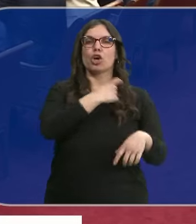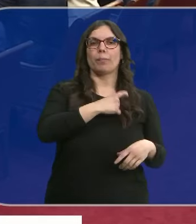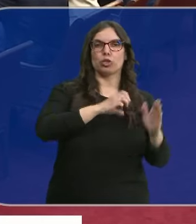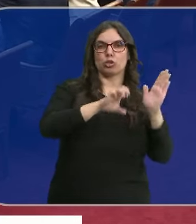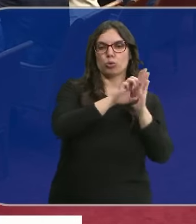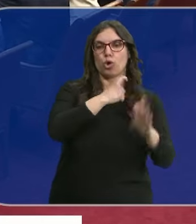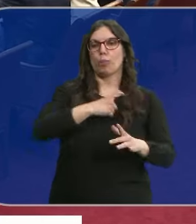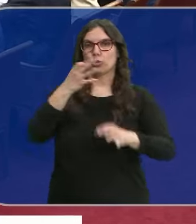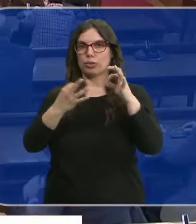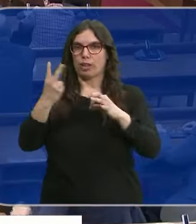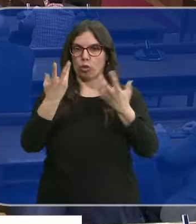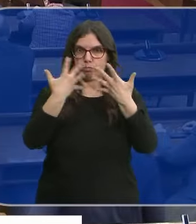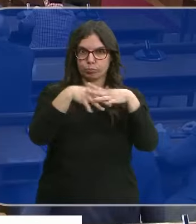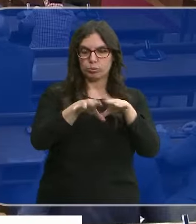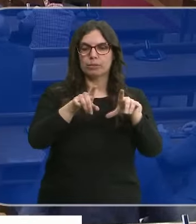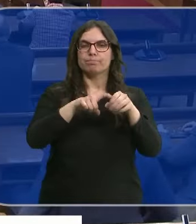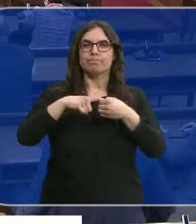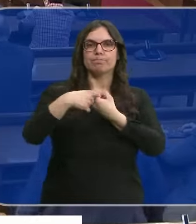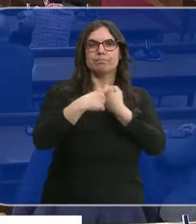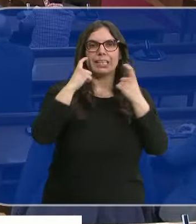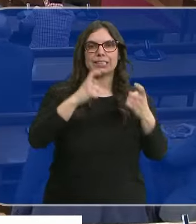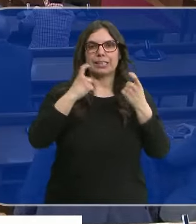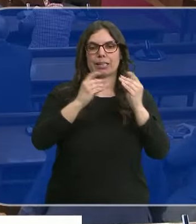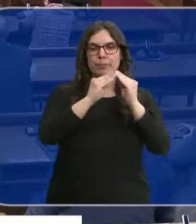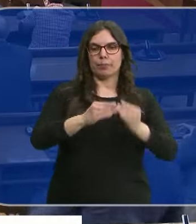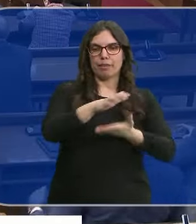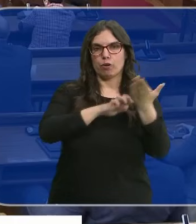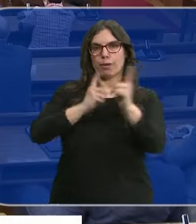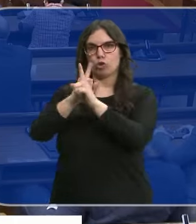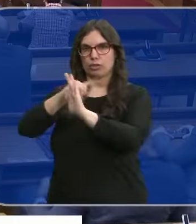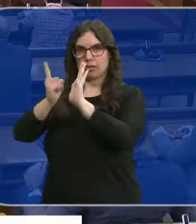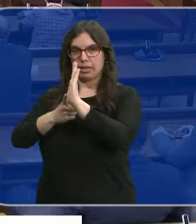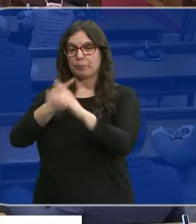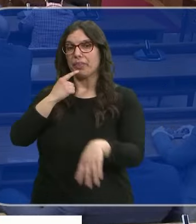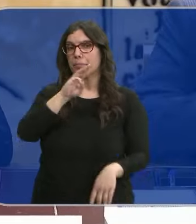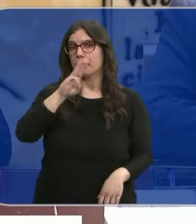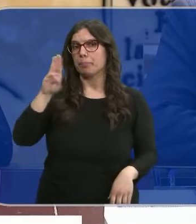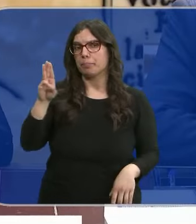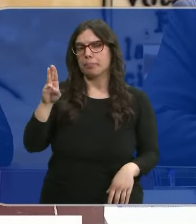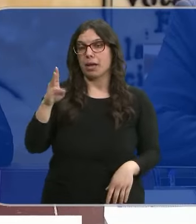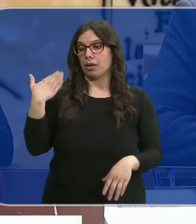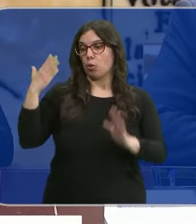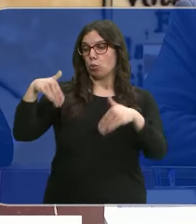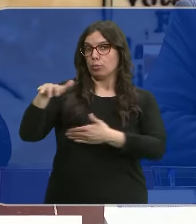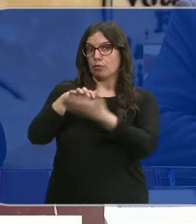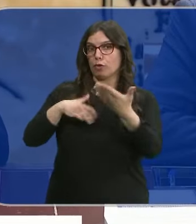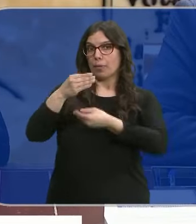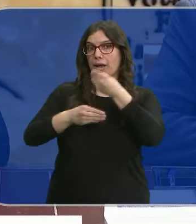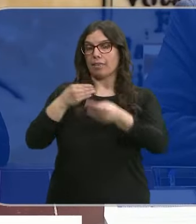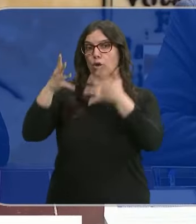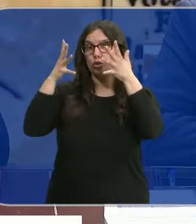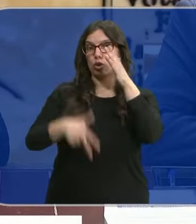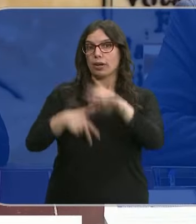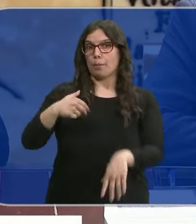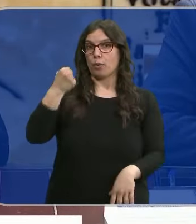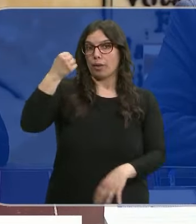Justicia, tratará de elaborar un informe contrario a la ley de amnistía. Los populares dicen sentirse amparados por el último informe del Consejo General del